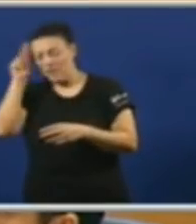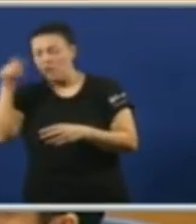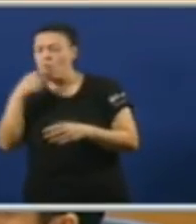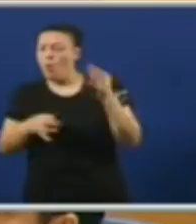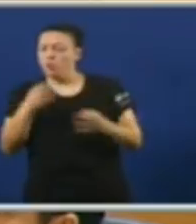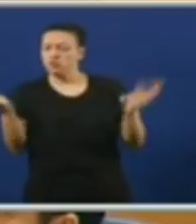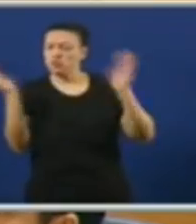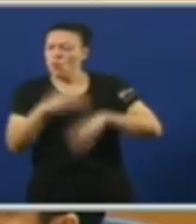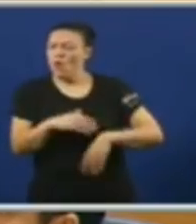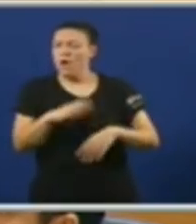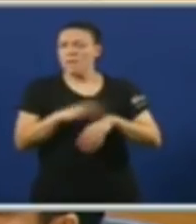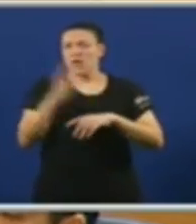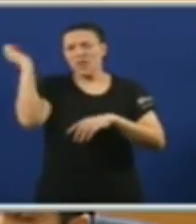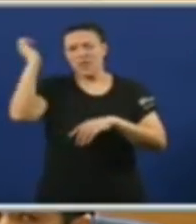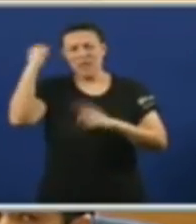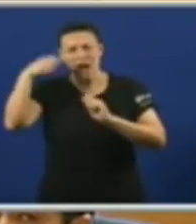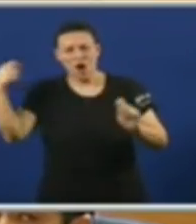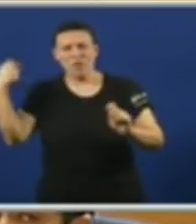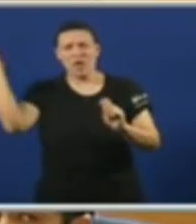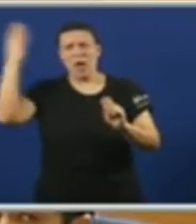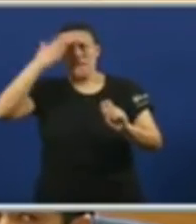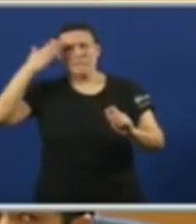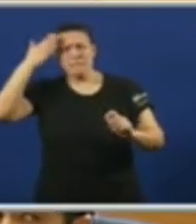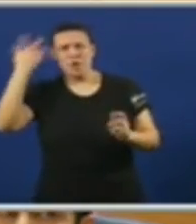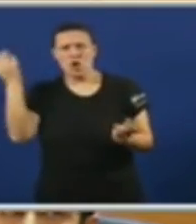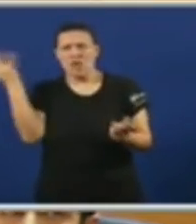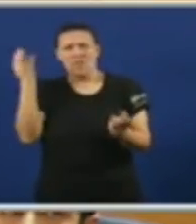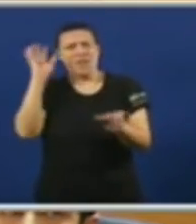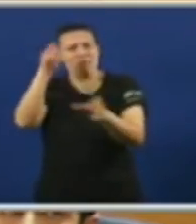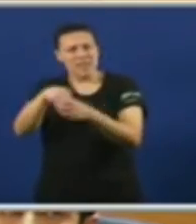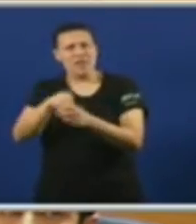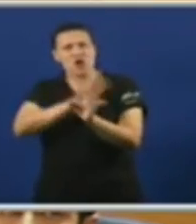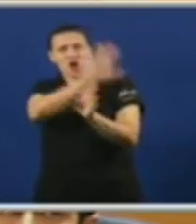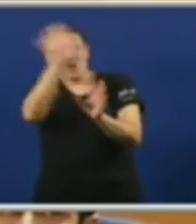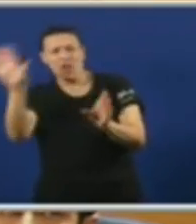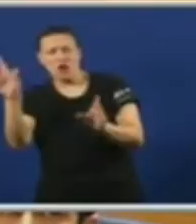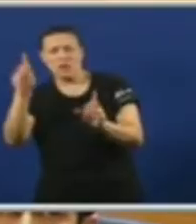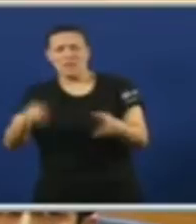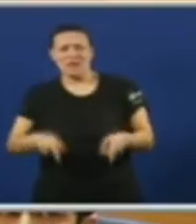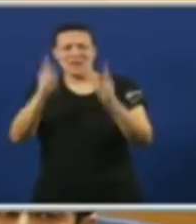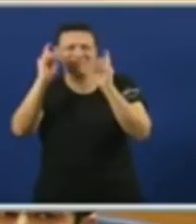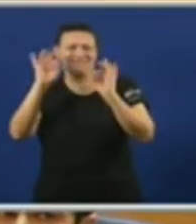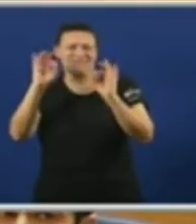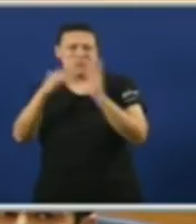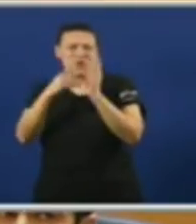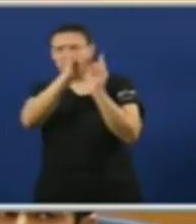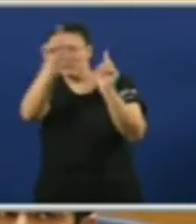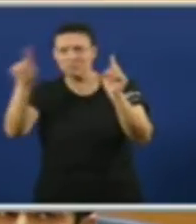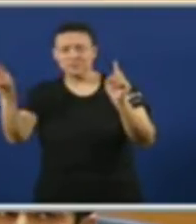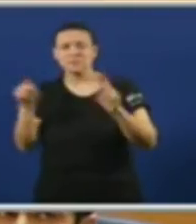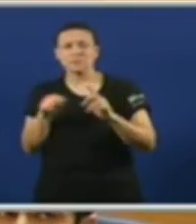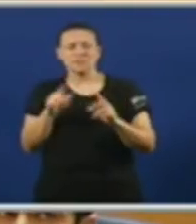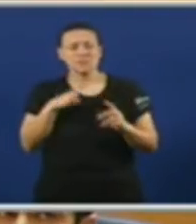insustiza histórica Que Zaragoza e Pamplona Non formaran parte Dese corredor O problema Señor Feijón É que vostede Non está